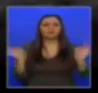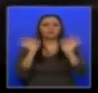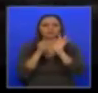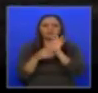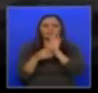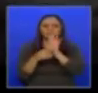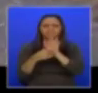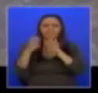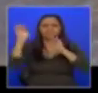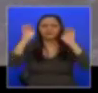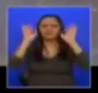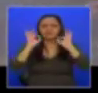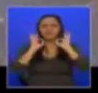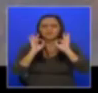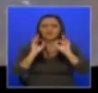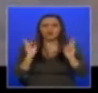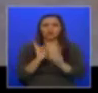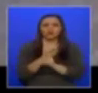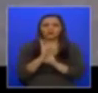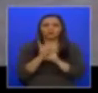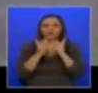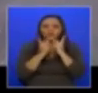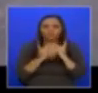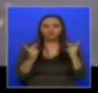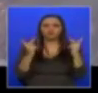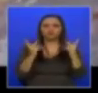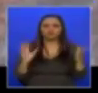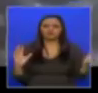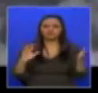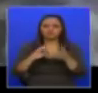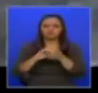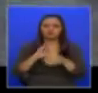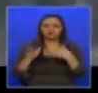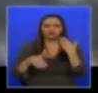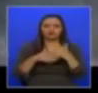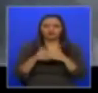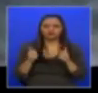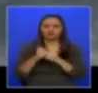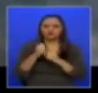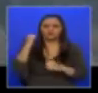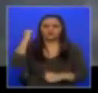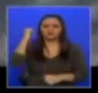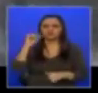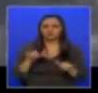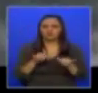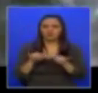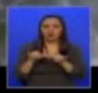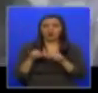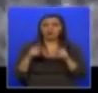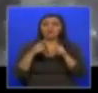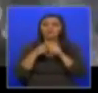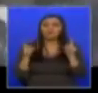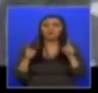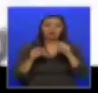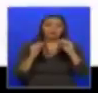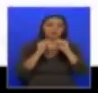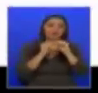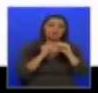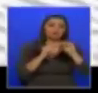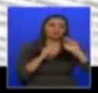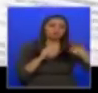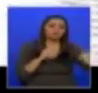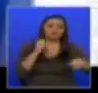estratégico de uso público que pertenece a todas y todos, sin excepciones ni privilegios.